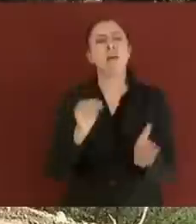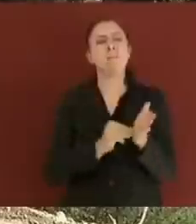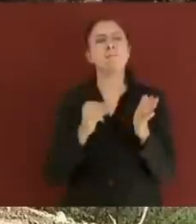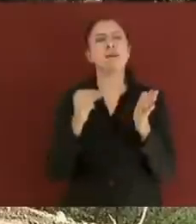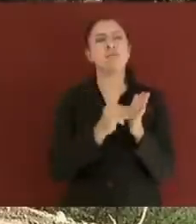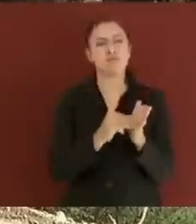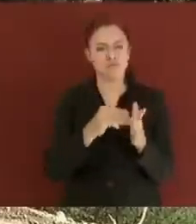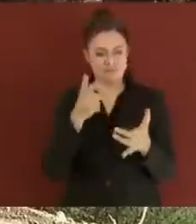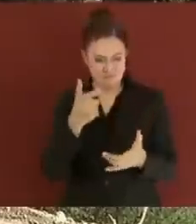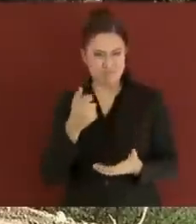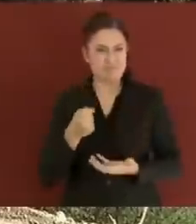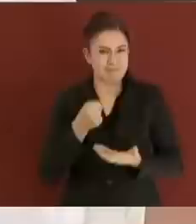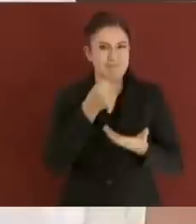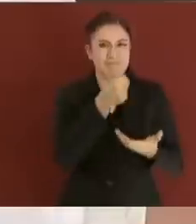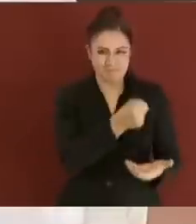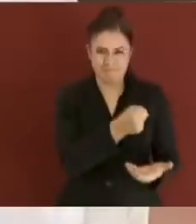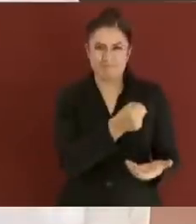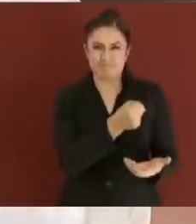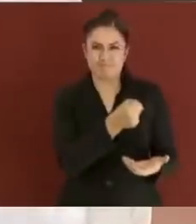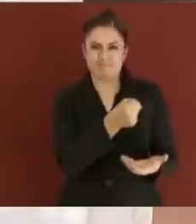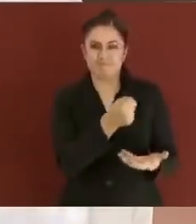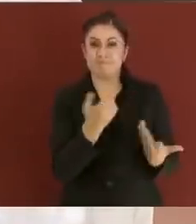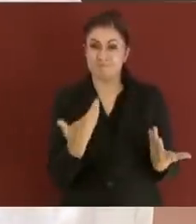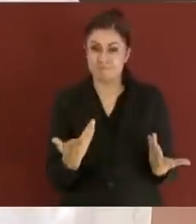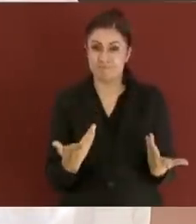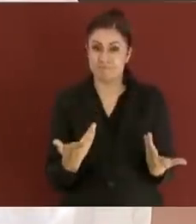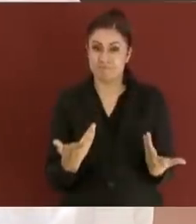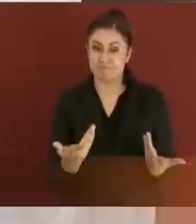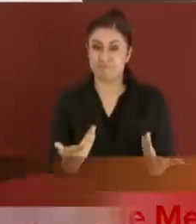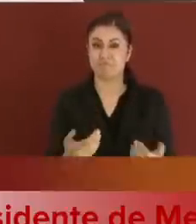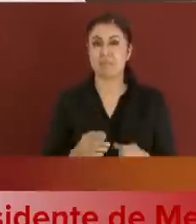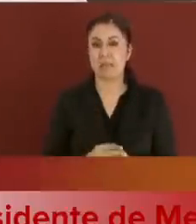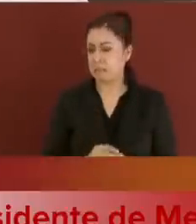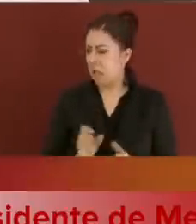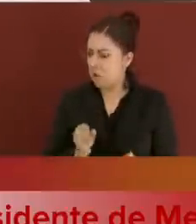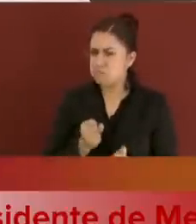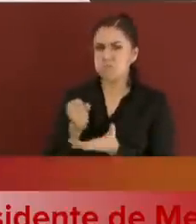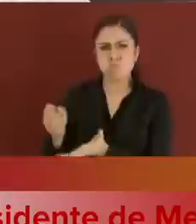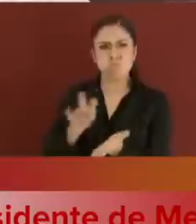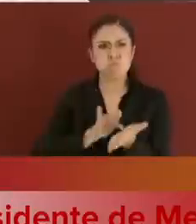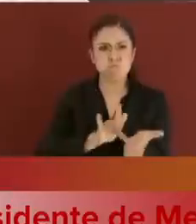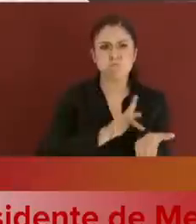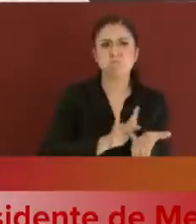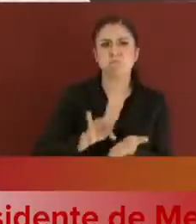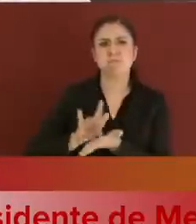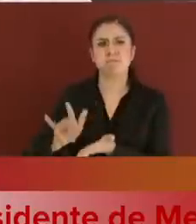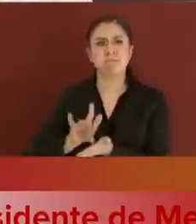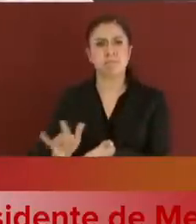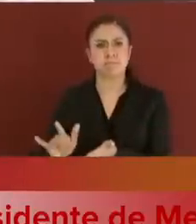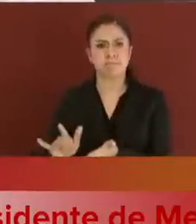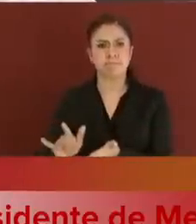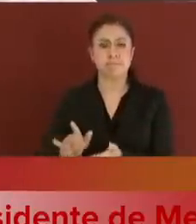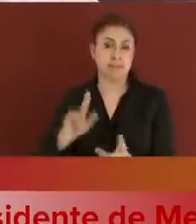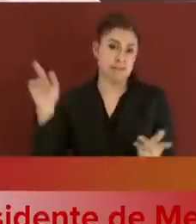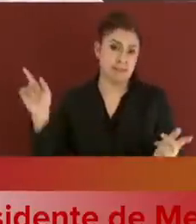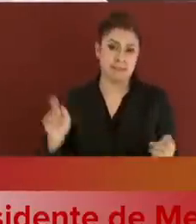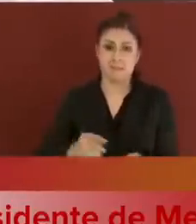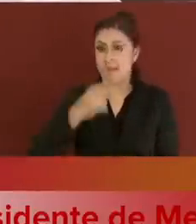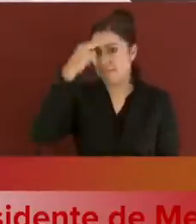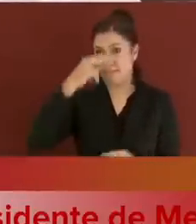que se van a ejercer del presupuesto